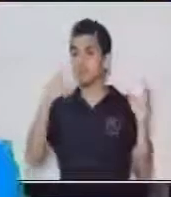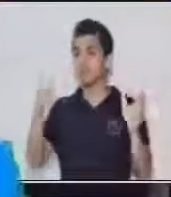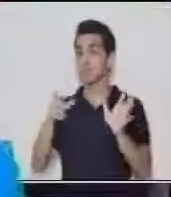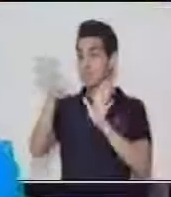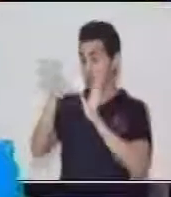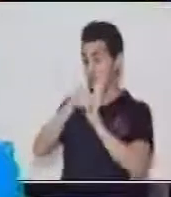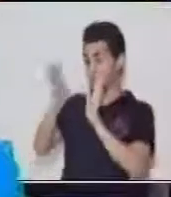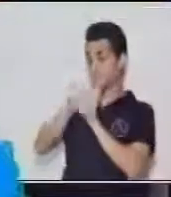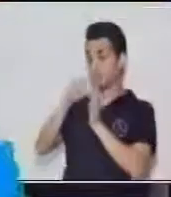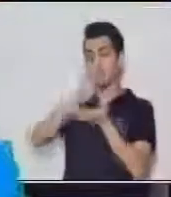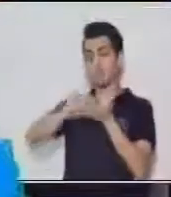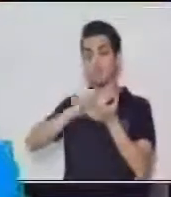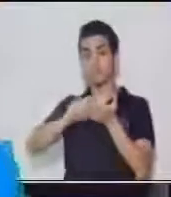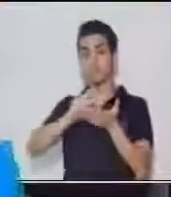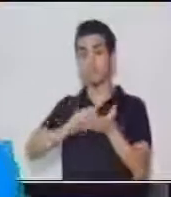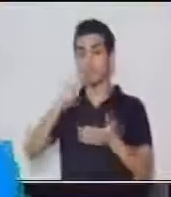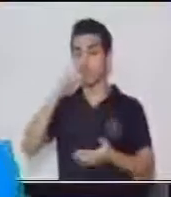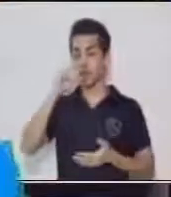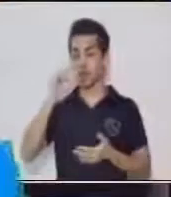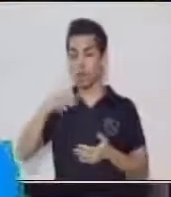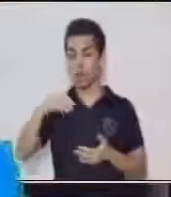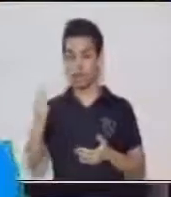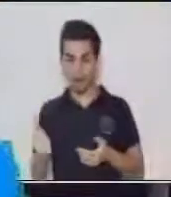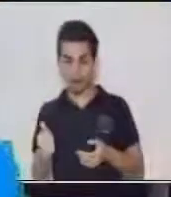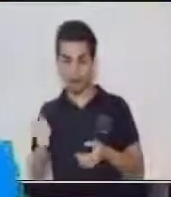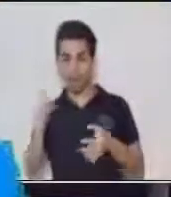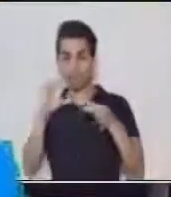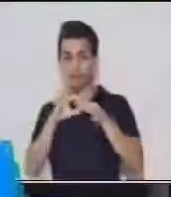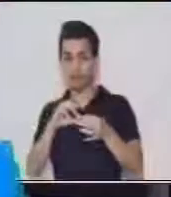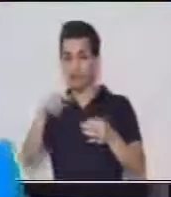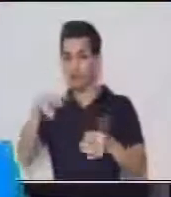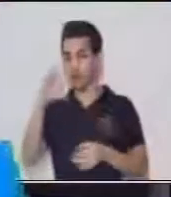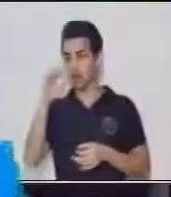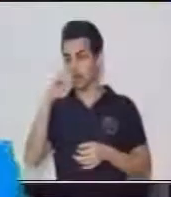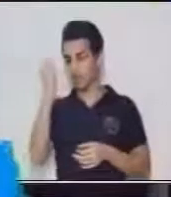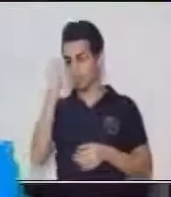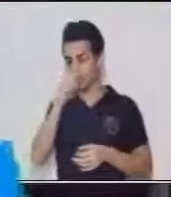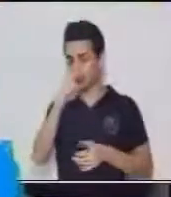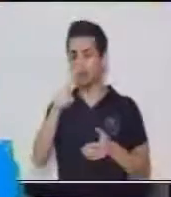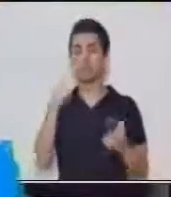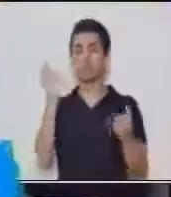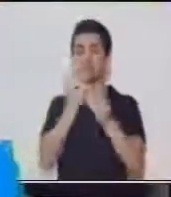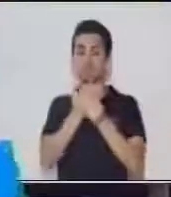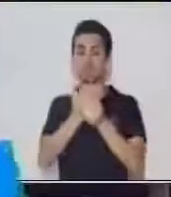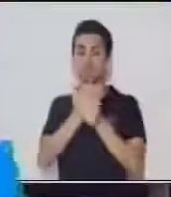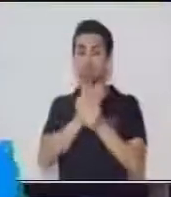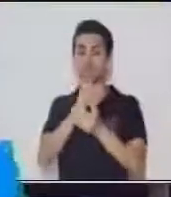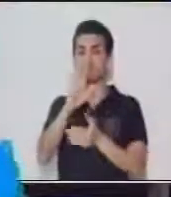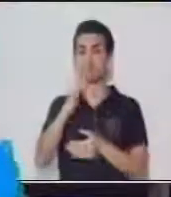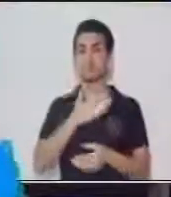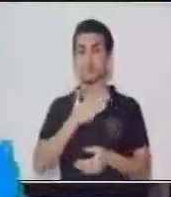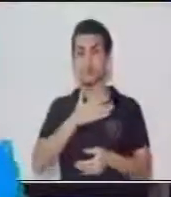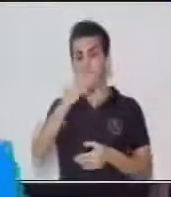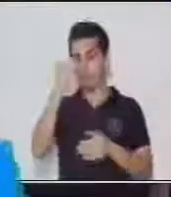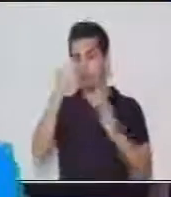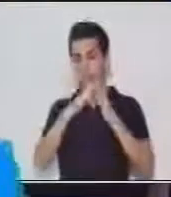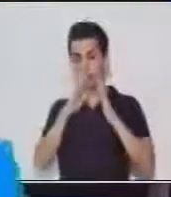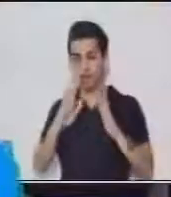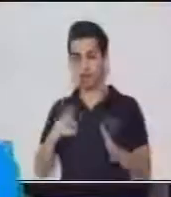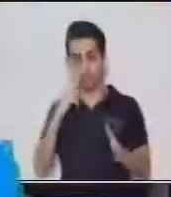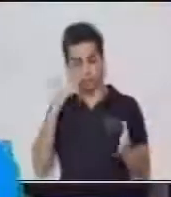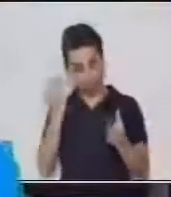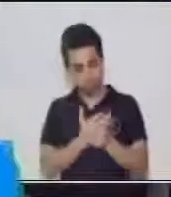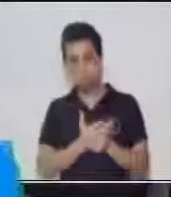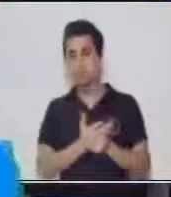que usted adjunte este nuevo conocimiento en su portafolio de Aprendo en Casa para que lo tenga ahí como referencia y en algún